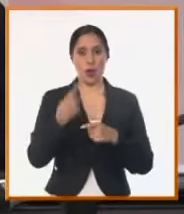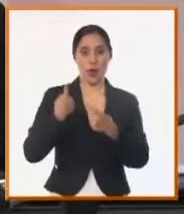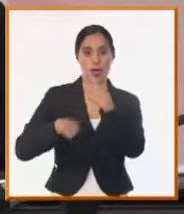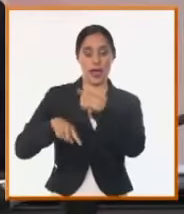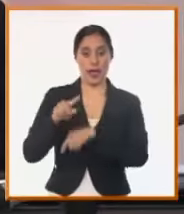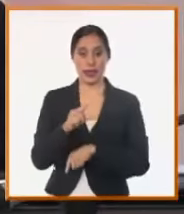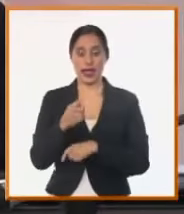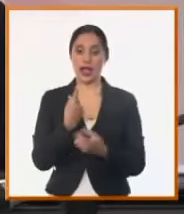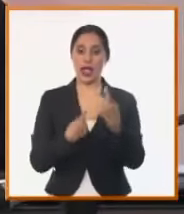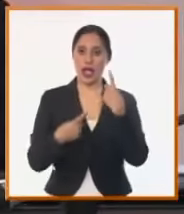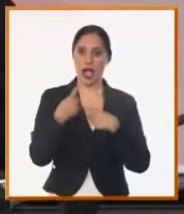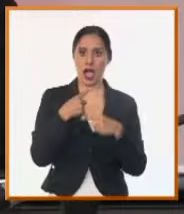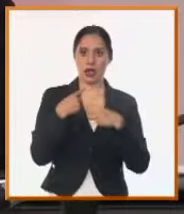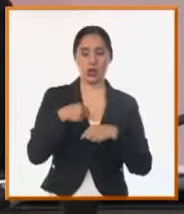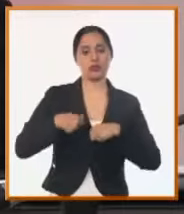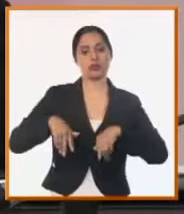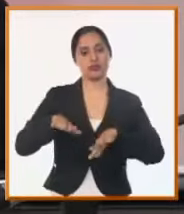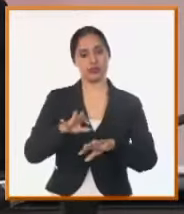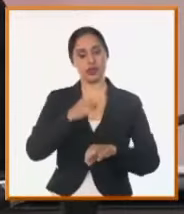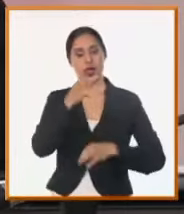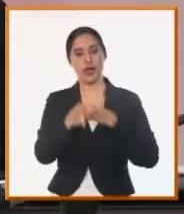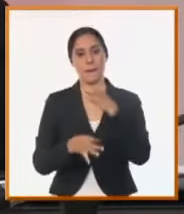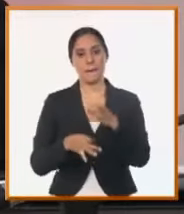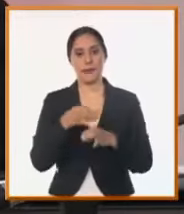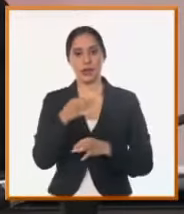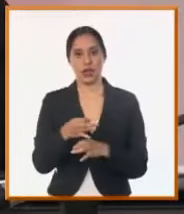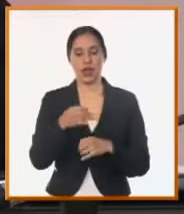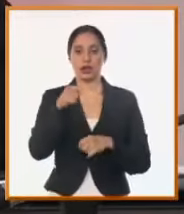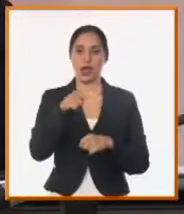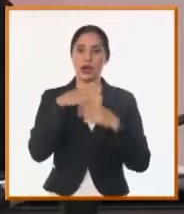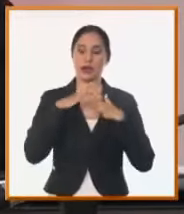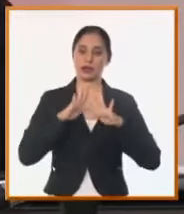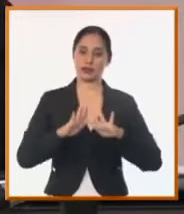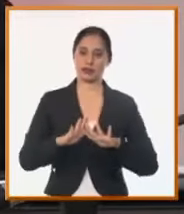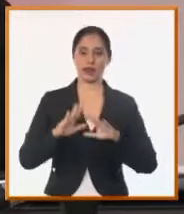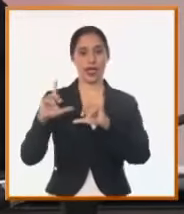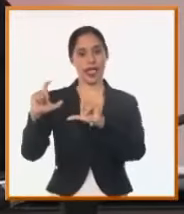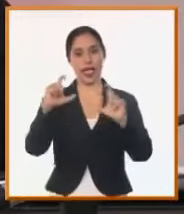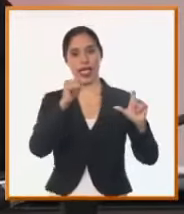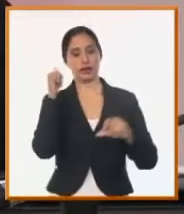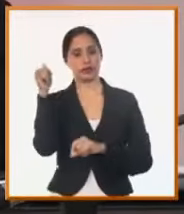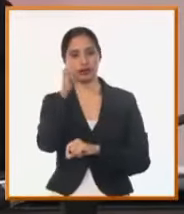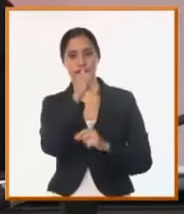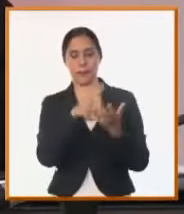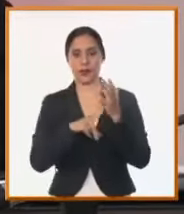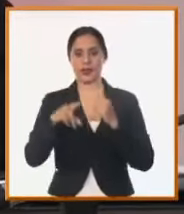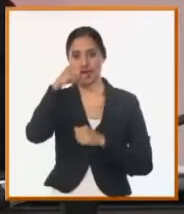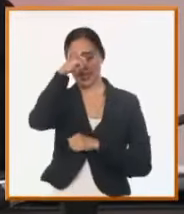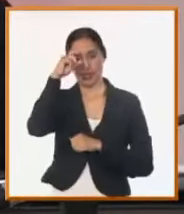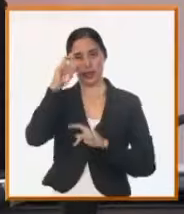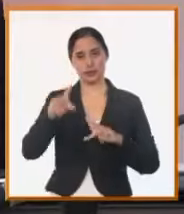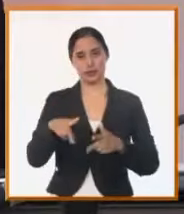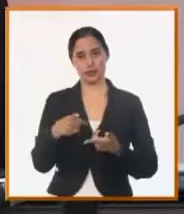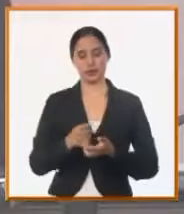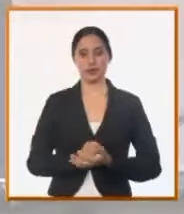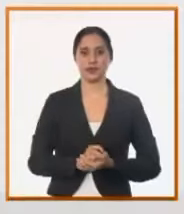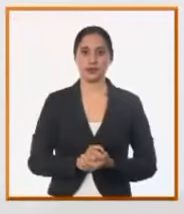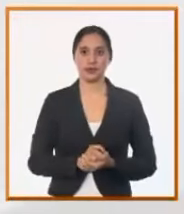de algunas de ellas veamos pues hagamos un breve alto veamos un material desde Santi Espíritu y después regresamos con ustedes